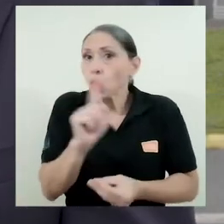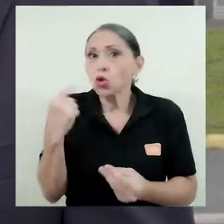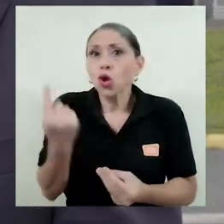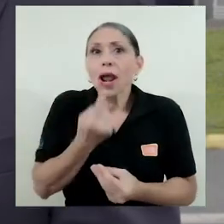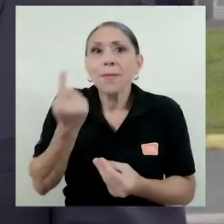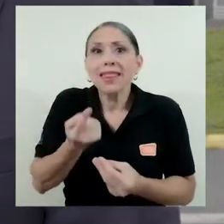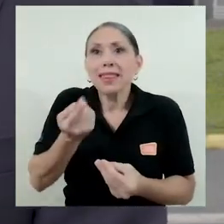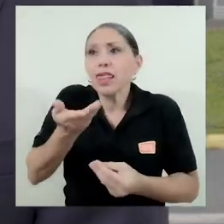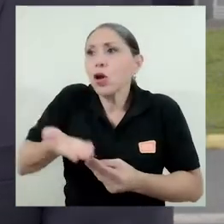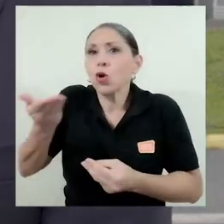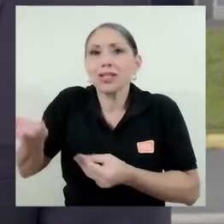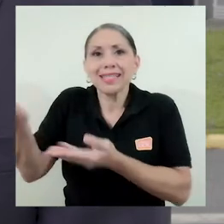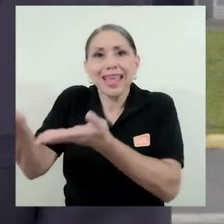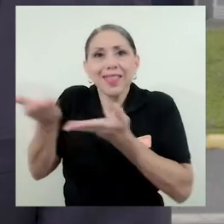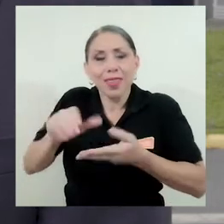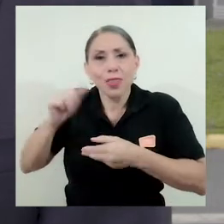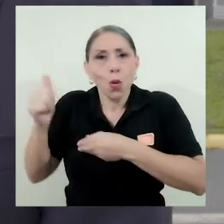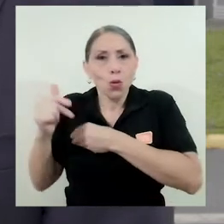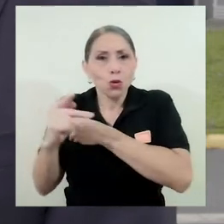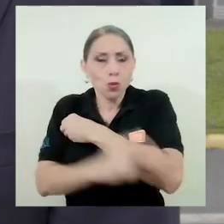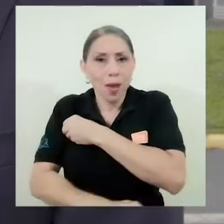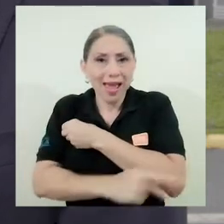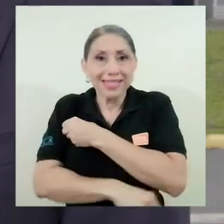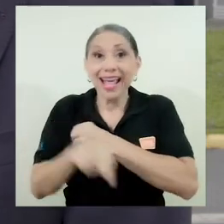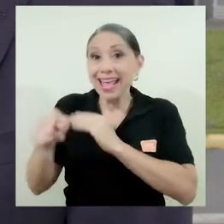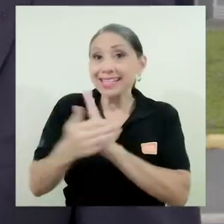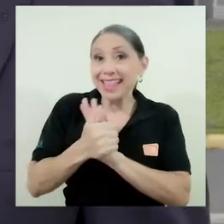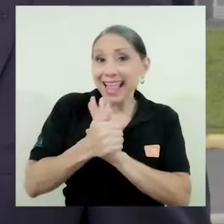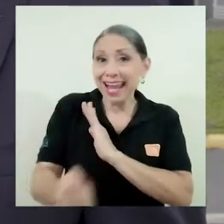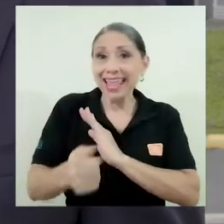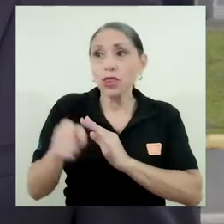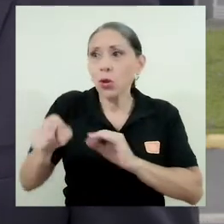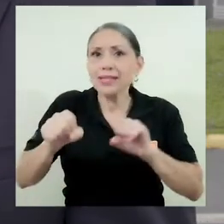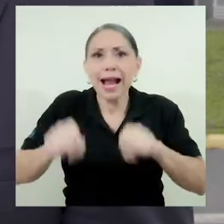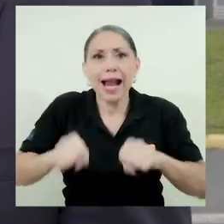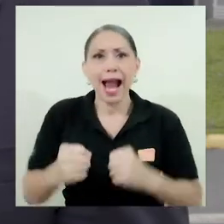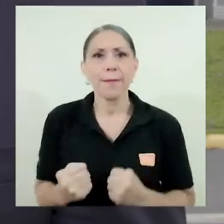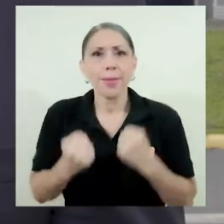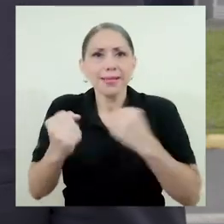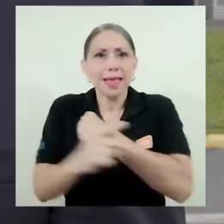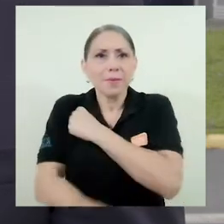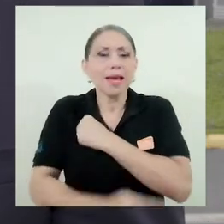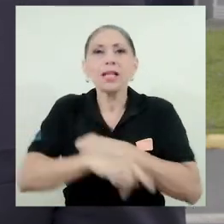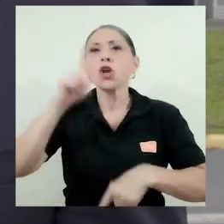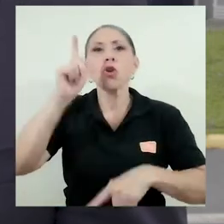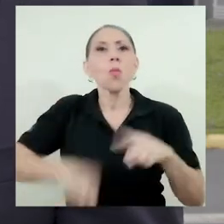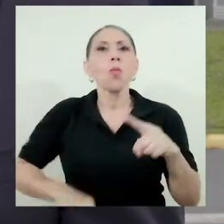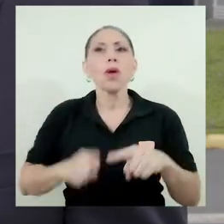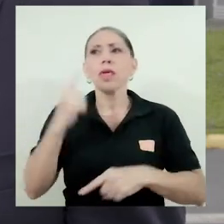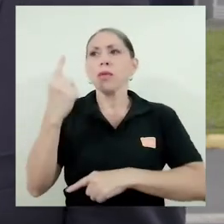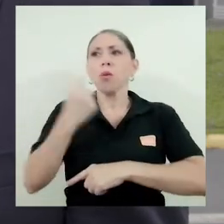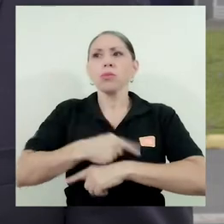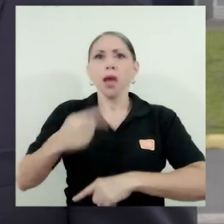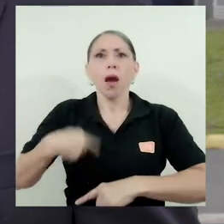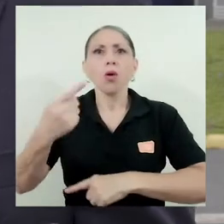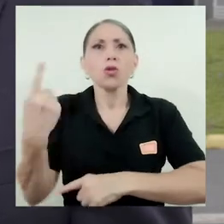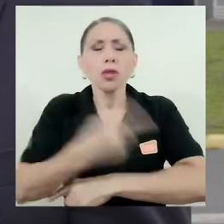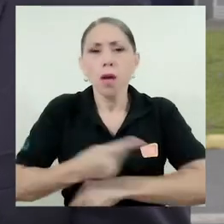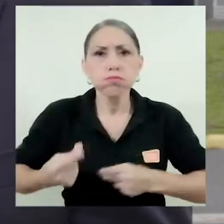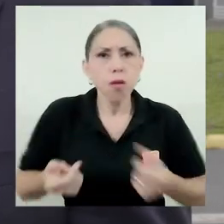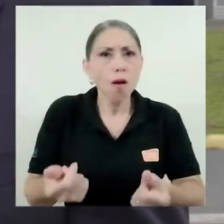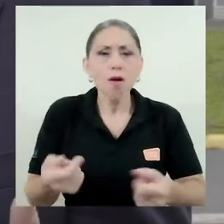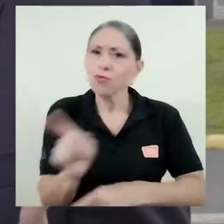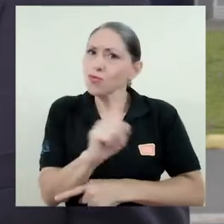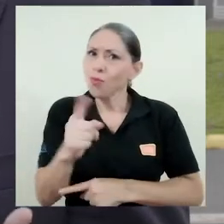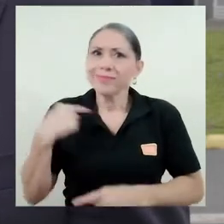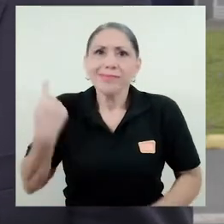los productos que nos traen de afuera. Y ese talento y esa capacidad país no se puede crear de un momento a otro. Hay que estar